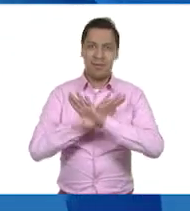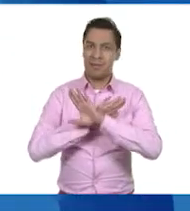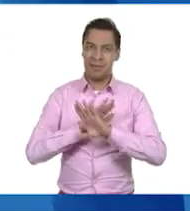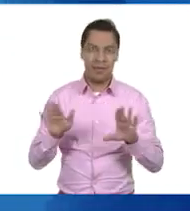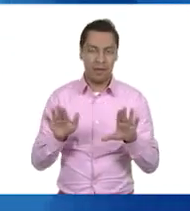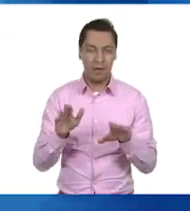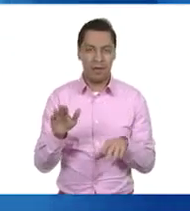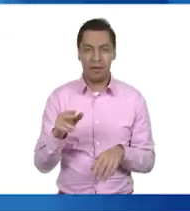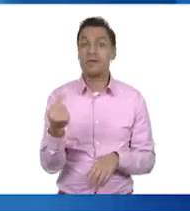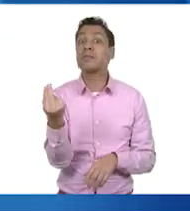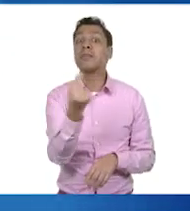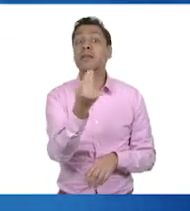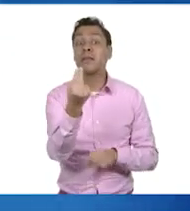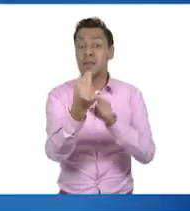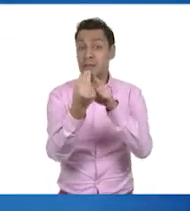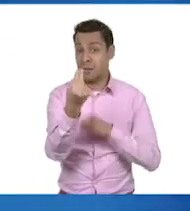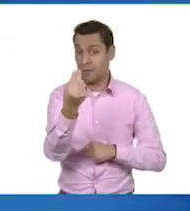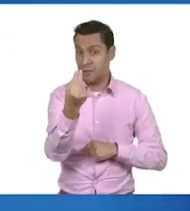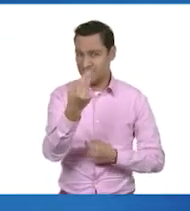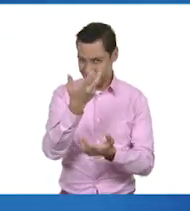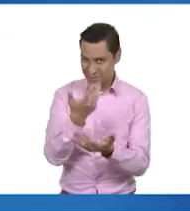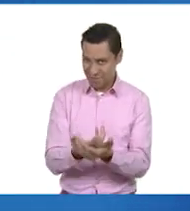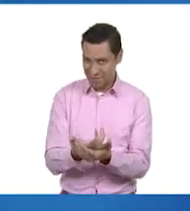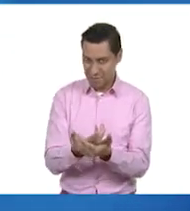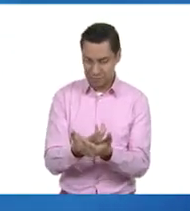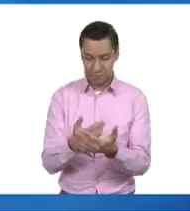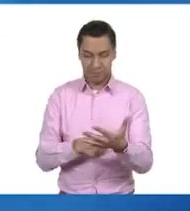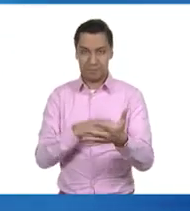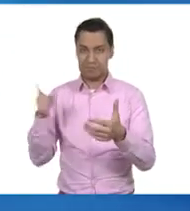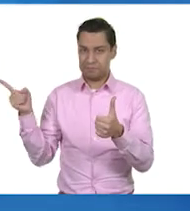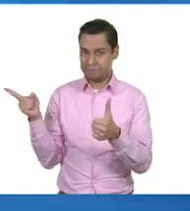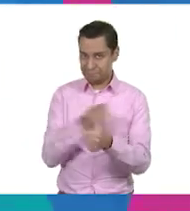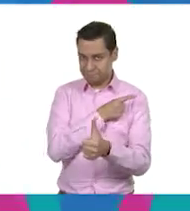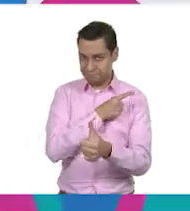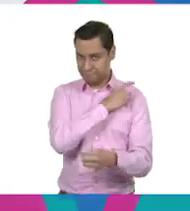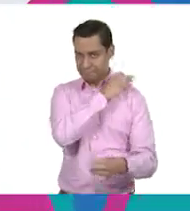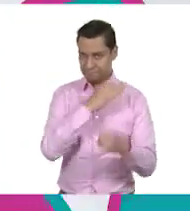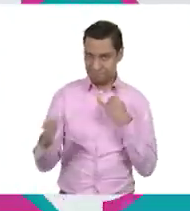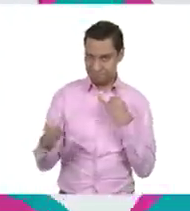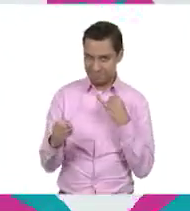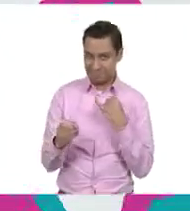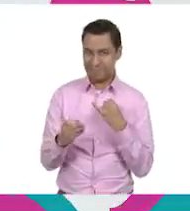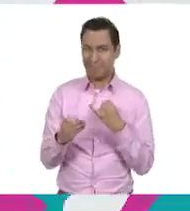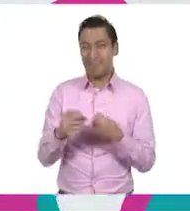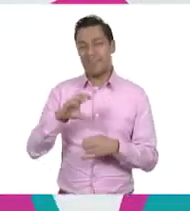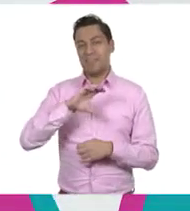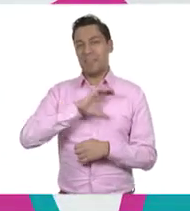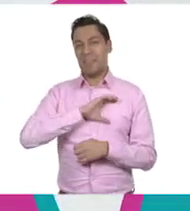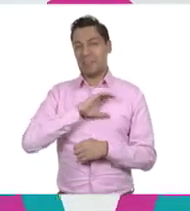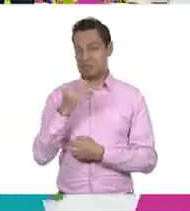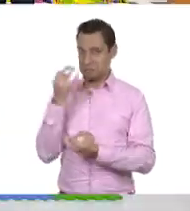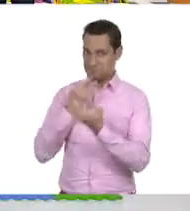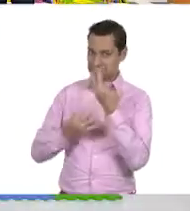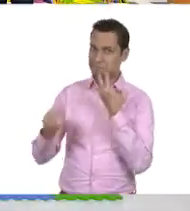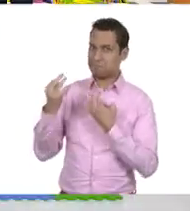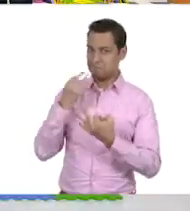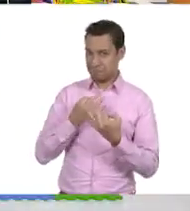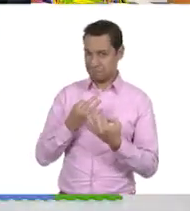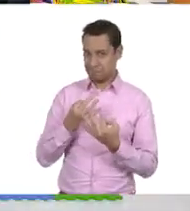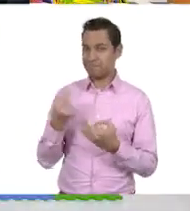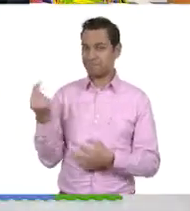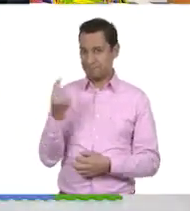También tenemos que descansar. Es una necesidad. Y el último, el afecto. Y el afecto. Yo creo que todavía hay más, pero vamos a centrarnos en estas.